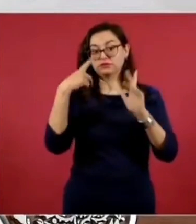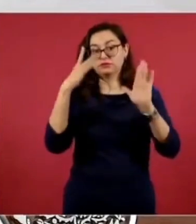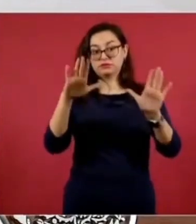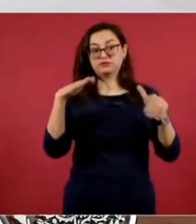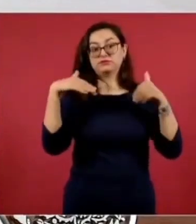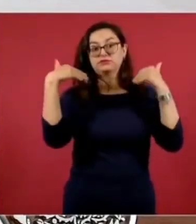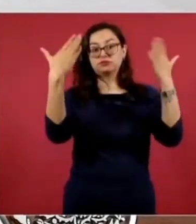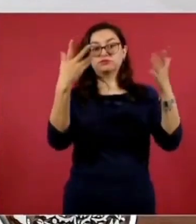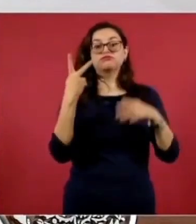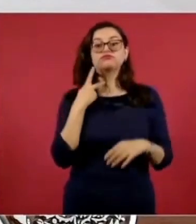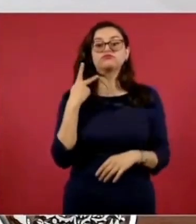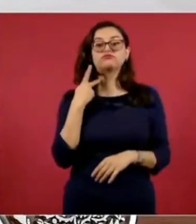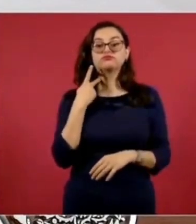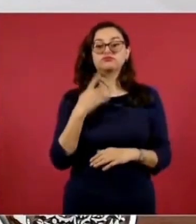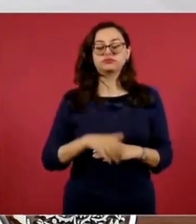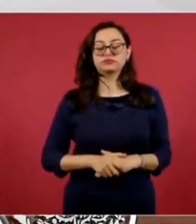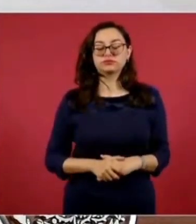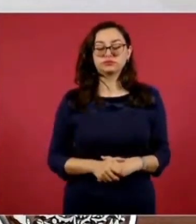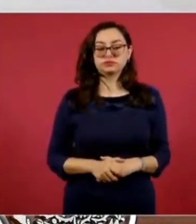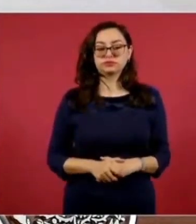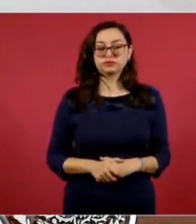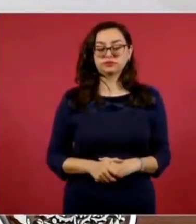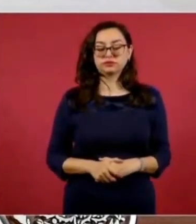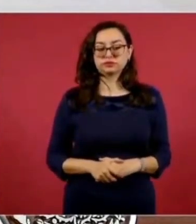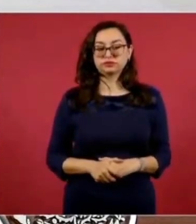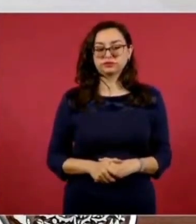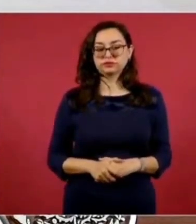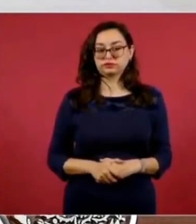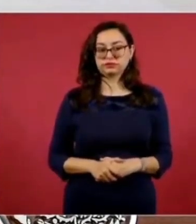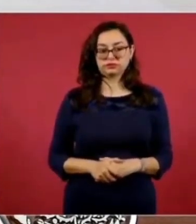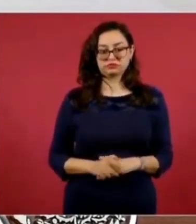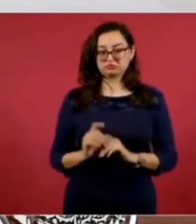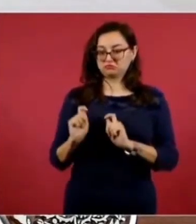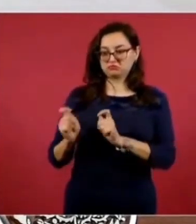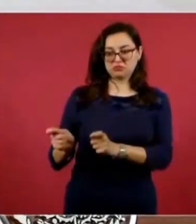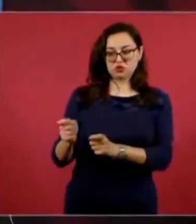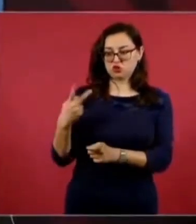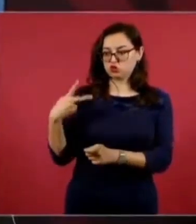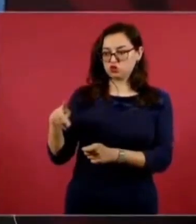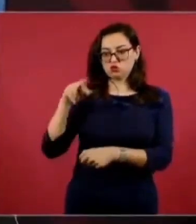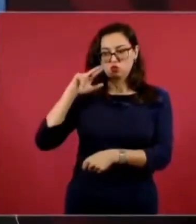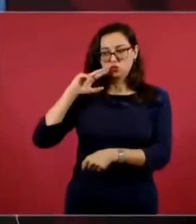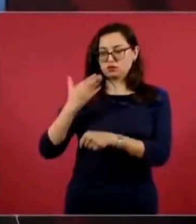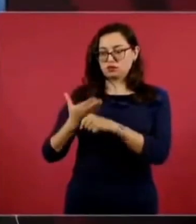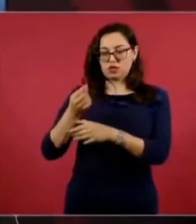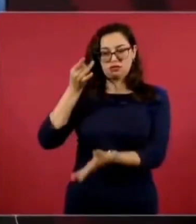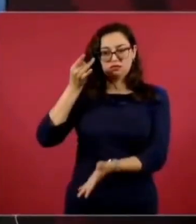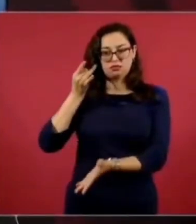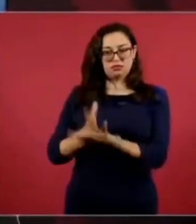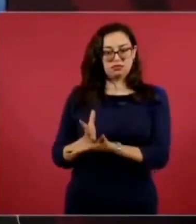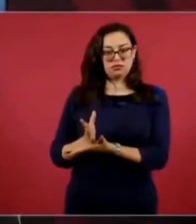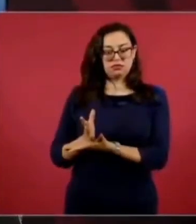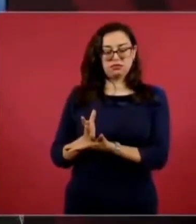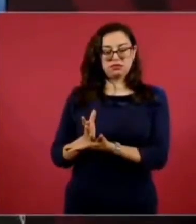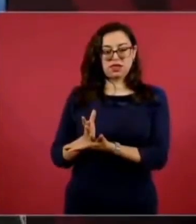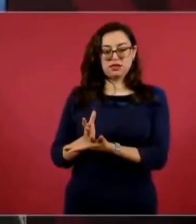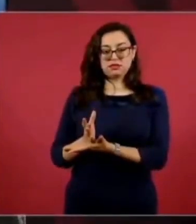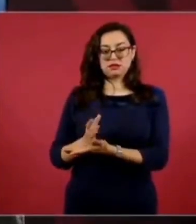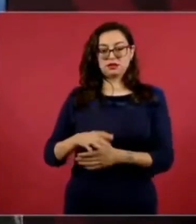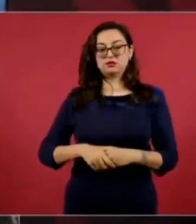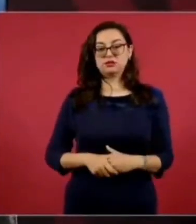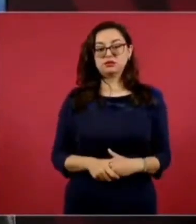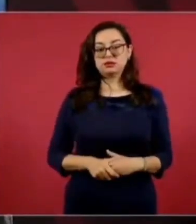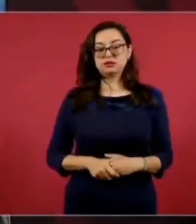país, de facultad exclusiva de la presidenta.